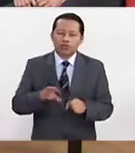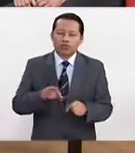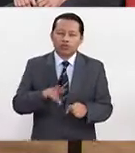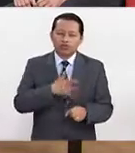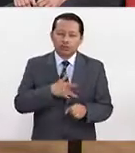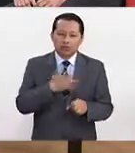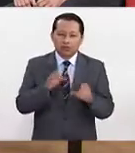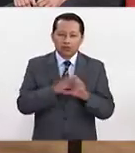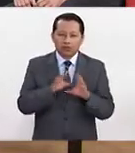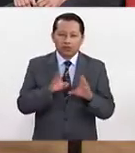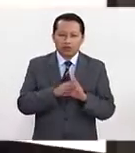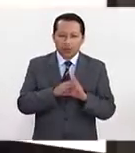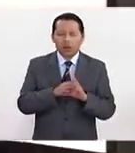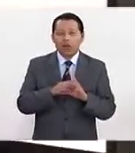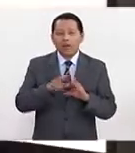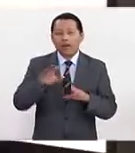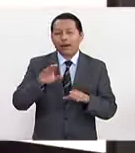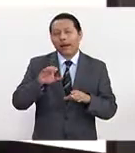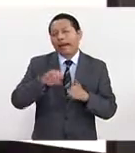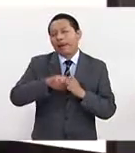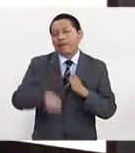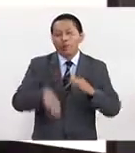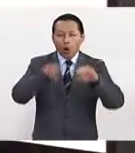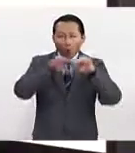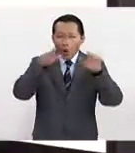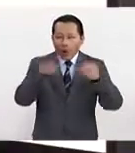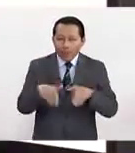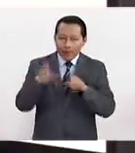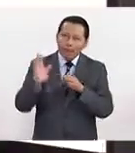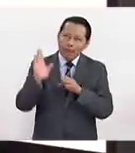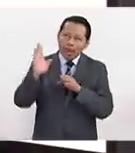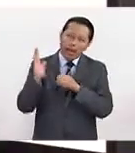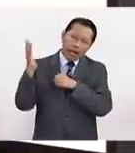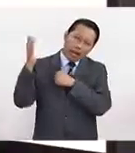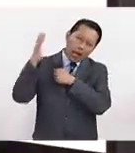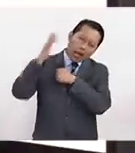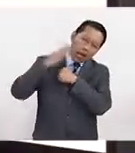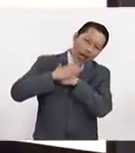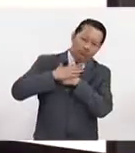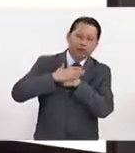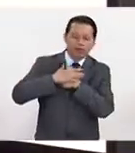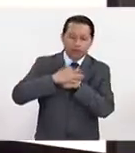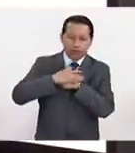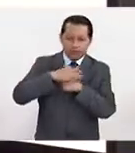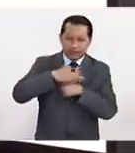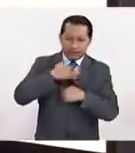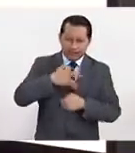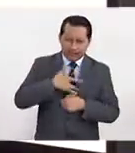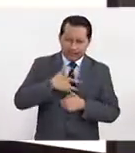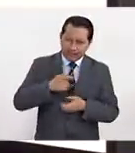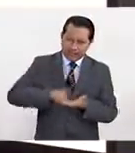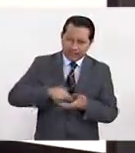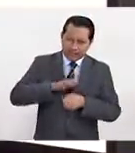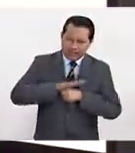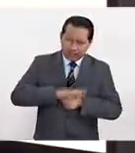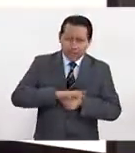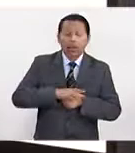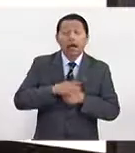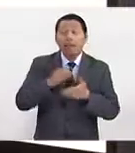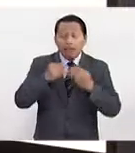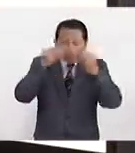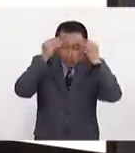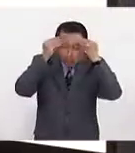mueble o un armario les está cayendo, o como la pata de un elefante oprimiendo. Esto viene acompañado de sudoración, de